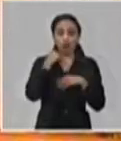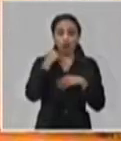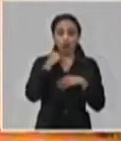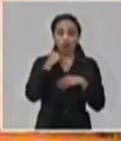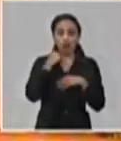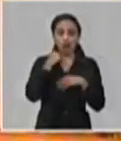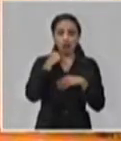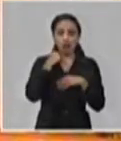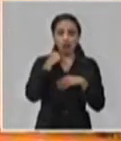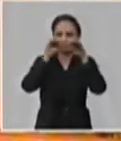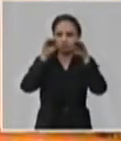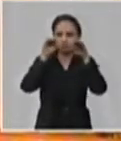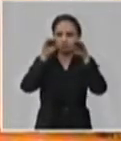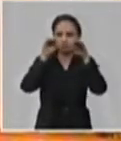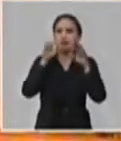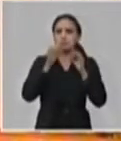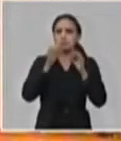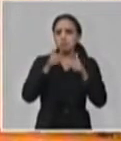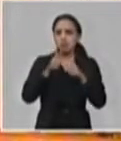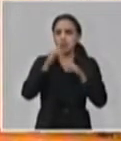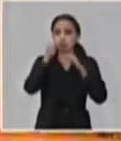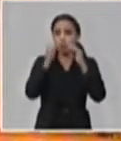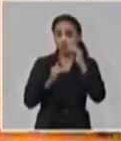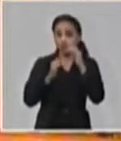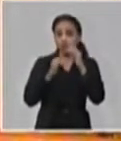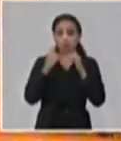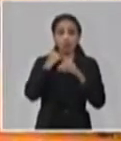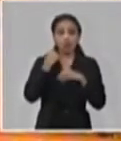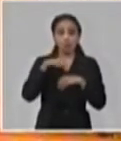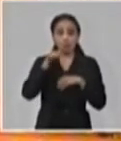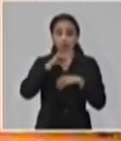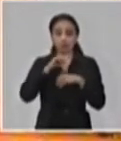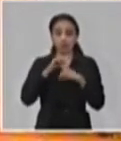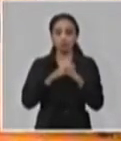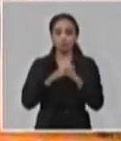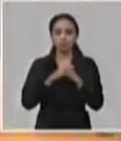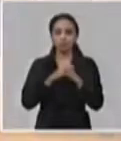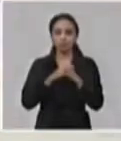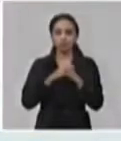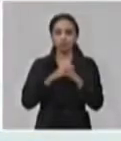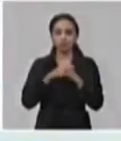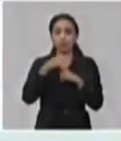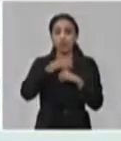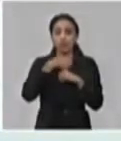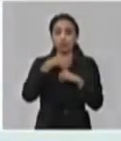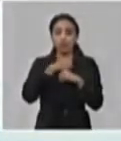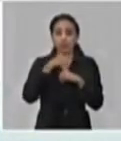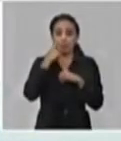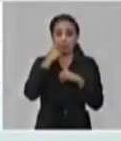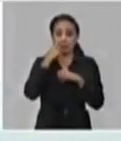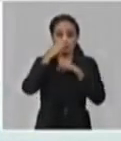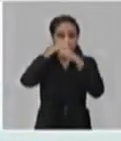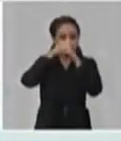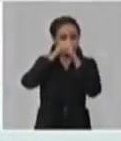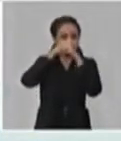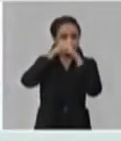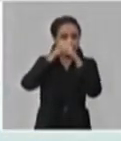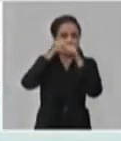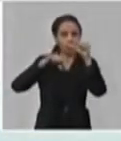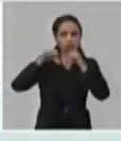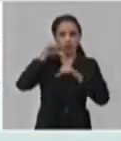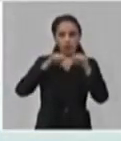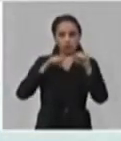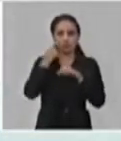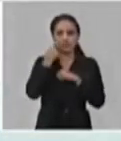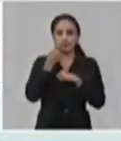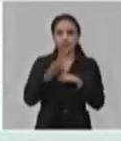estable, por debajo del año pasado. Y tenemos la capacidad de laboratorio, que es una de las preguntas. Bueno, ahí está,